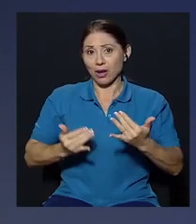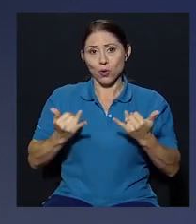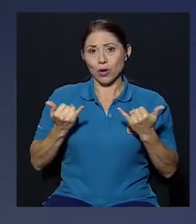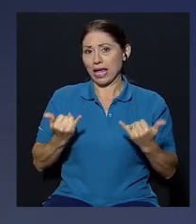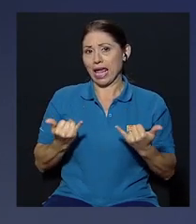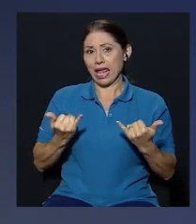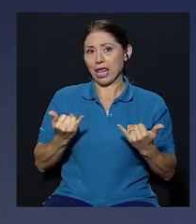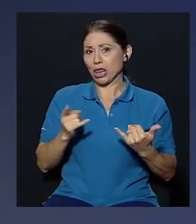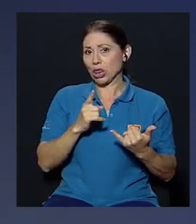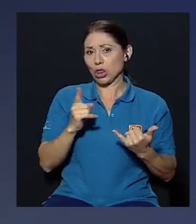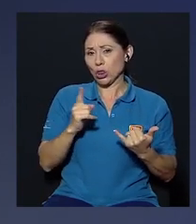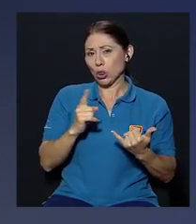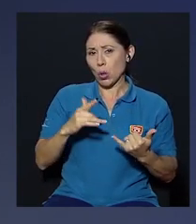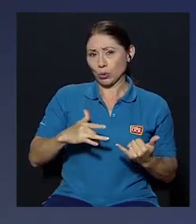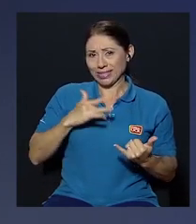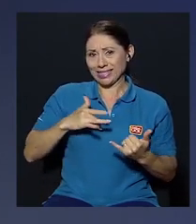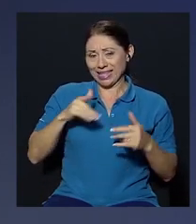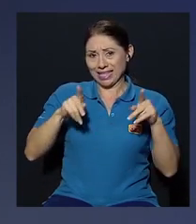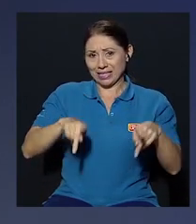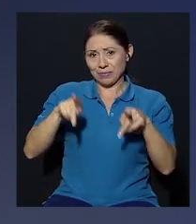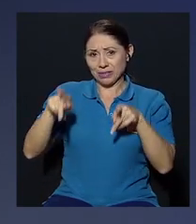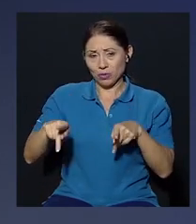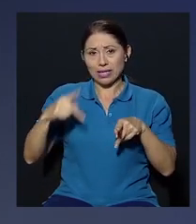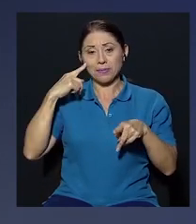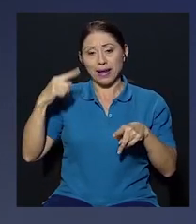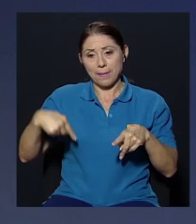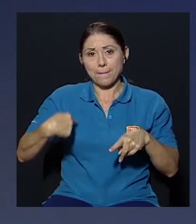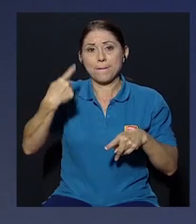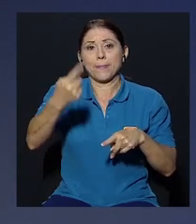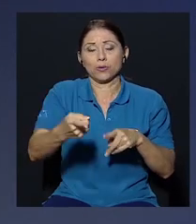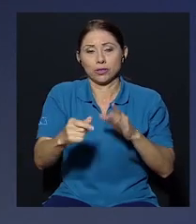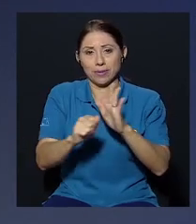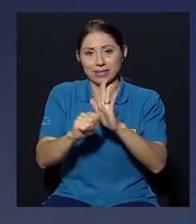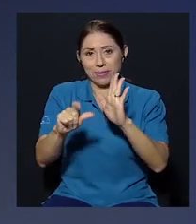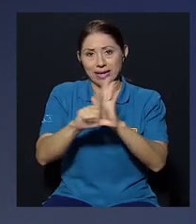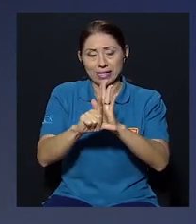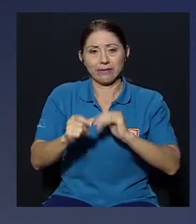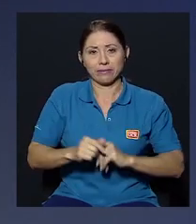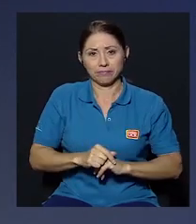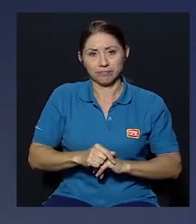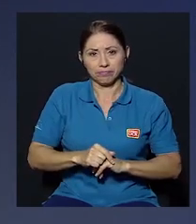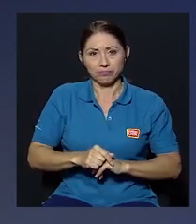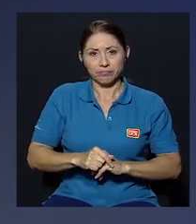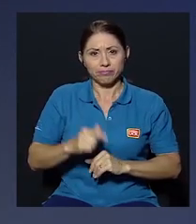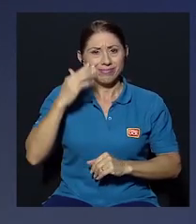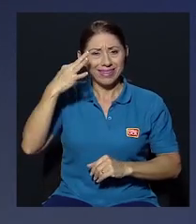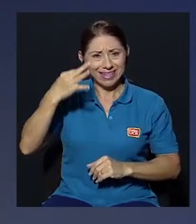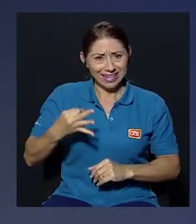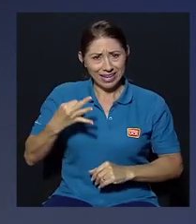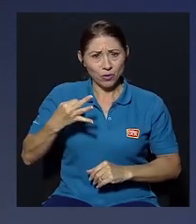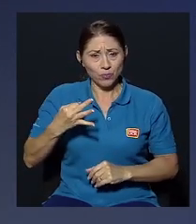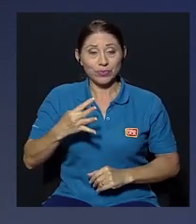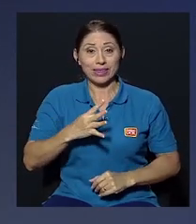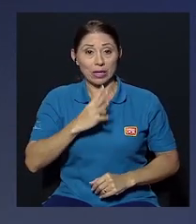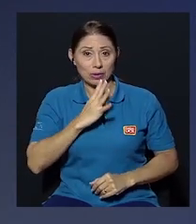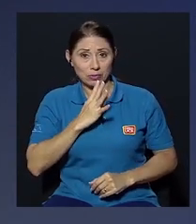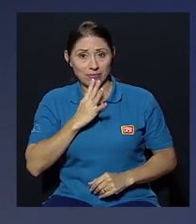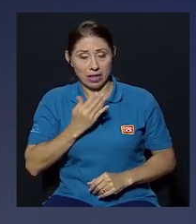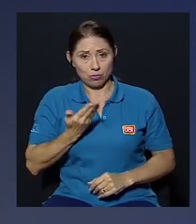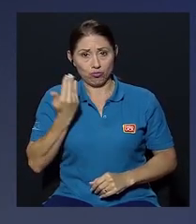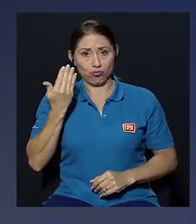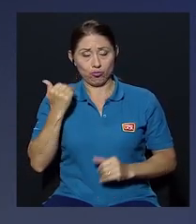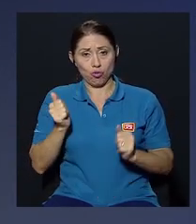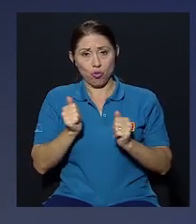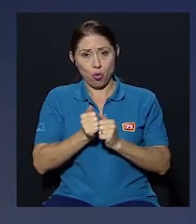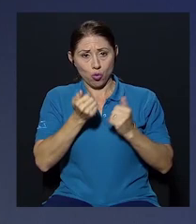mucha experiencia algo que no se percibe al menos en la ciudadanía de parte de esta próxima asamblea legislativa creo